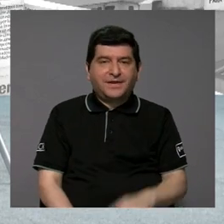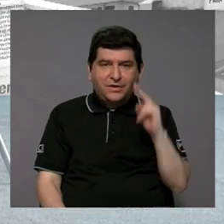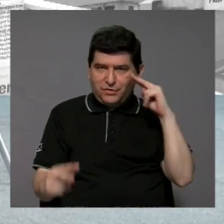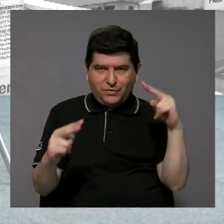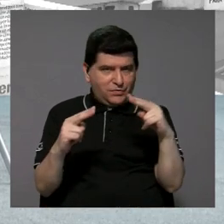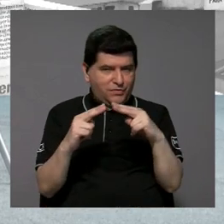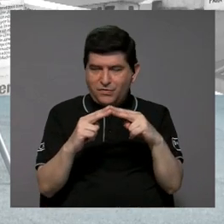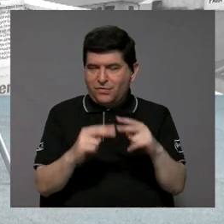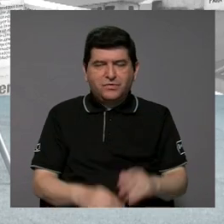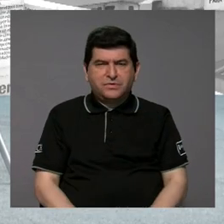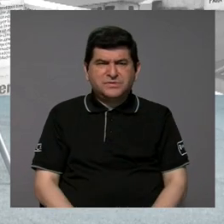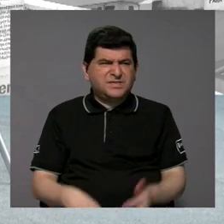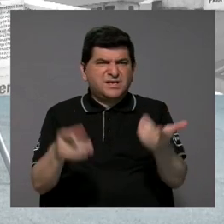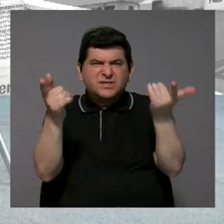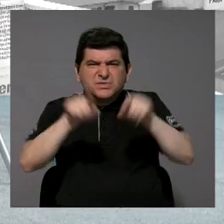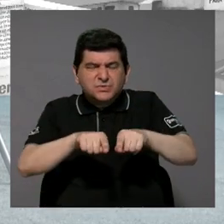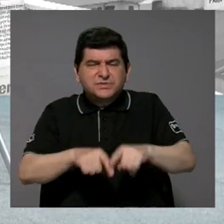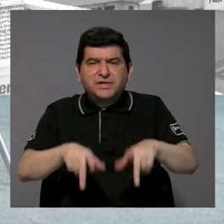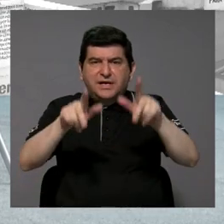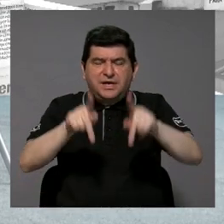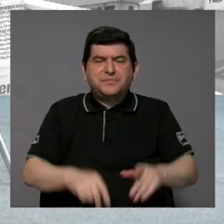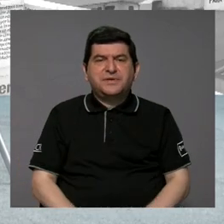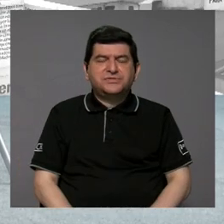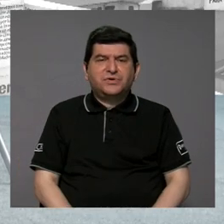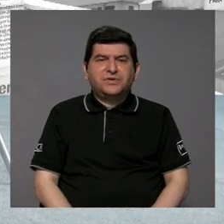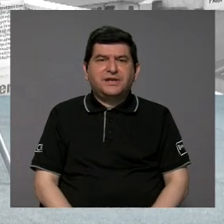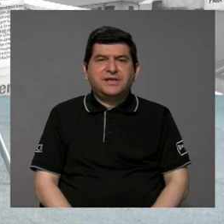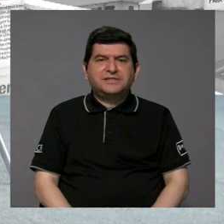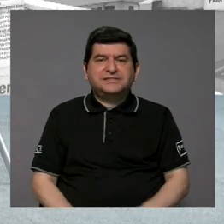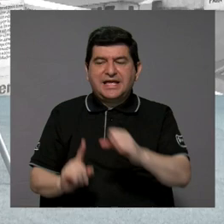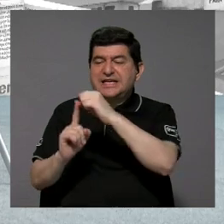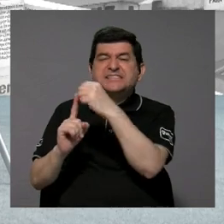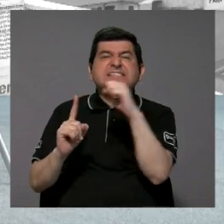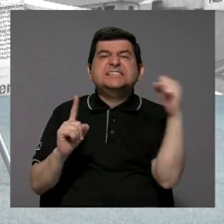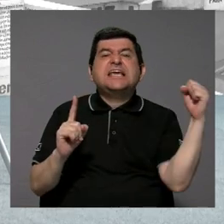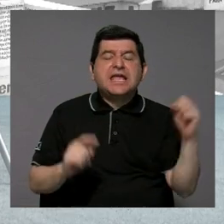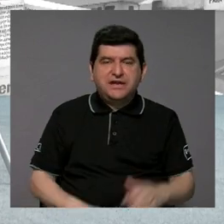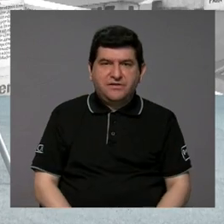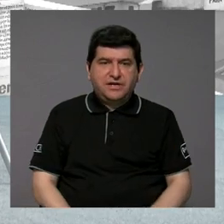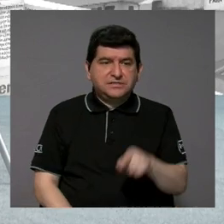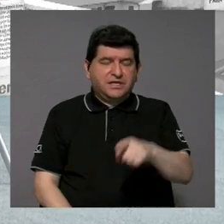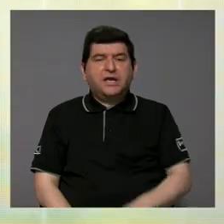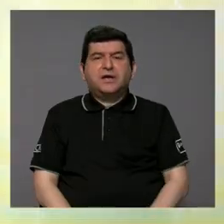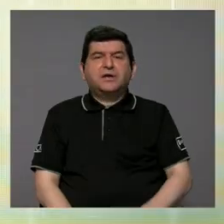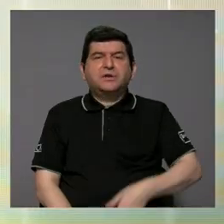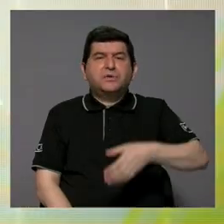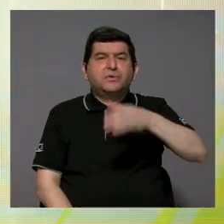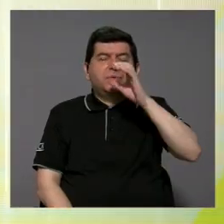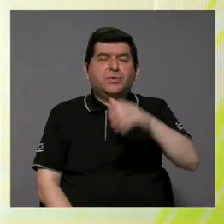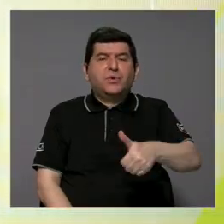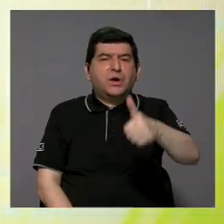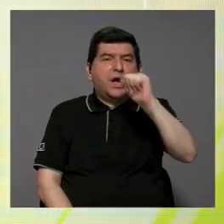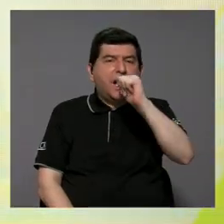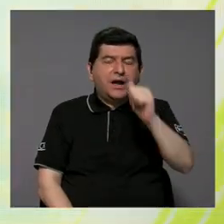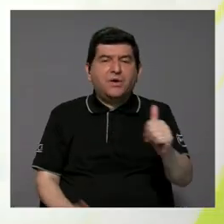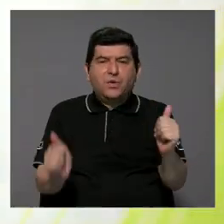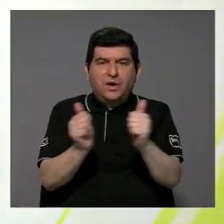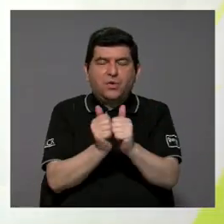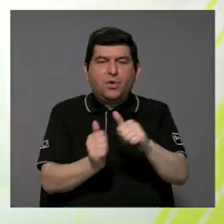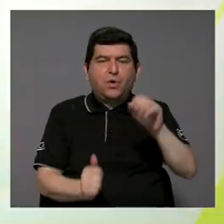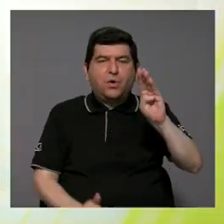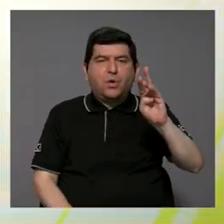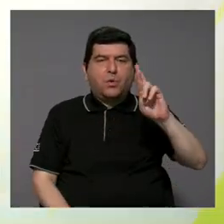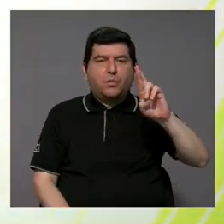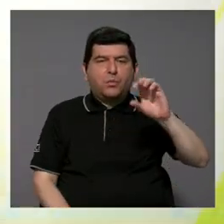conocemos qué le puede pasar a los habitantes de Siquirres por haber tomado agua con bromacil durante muchos años,